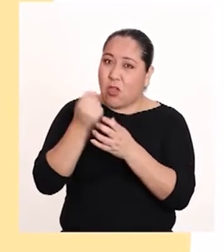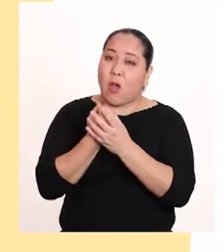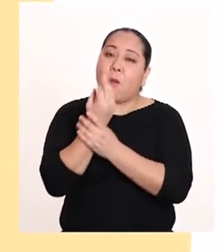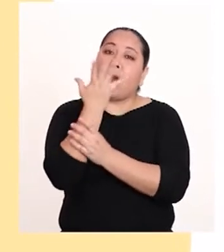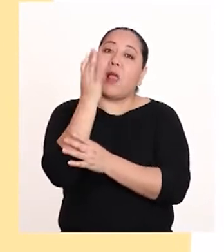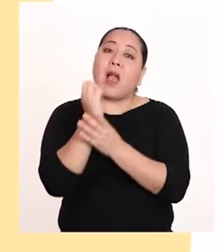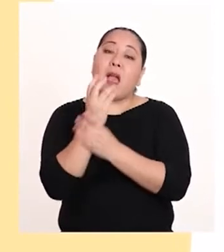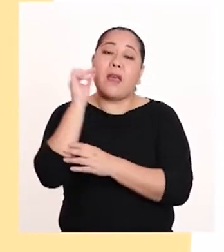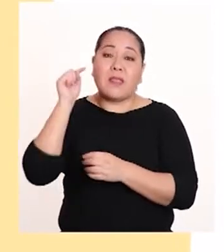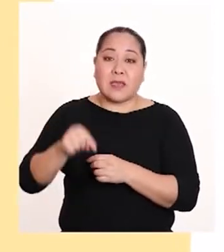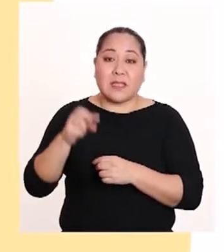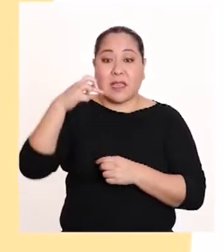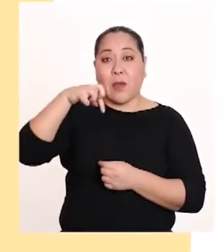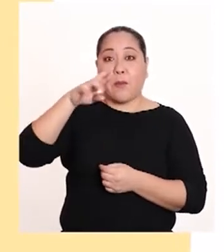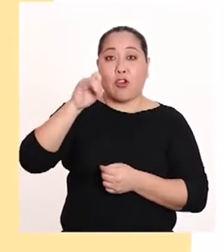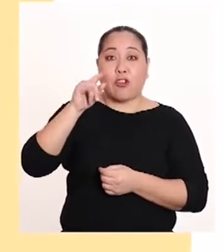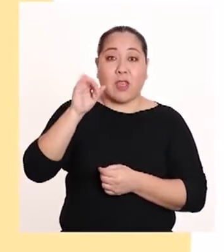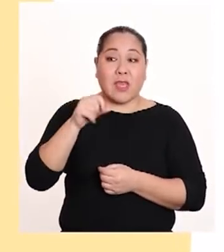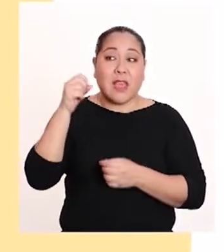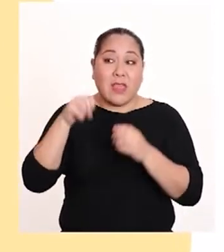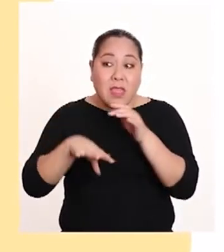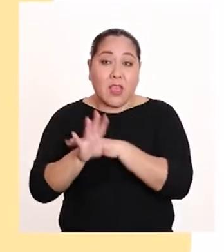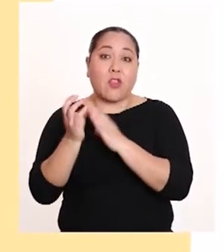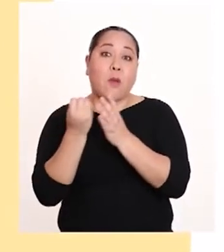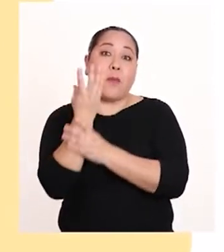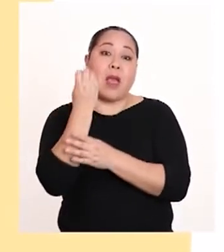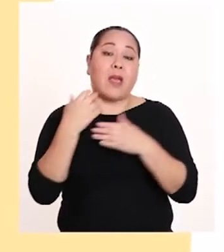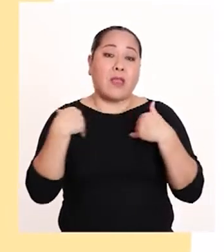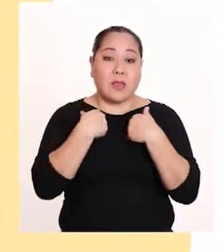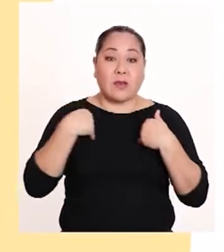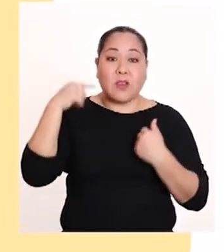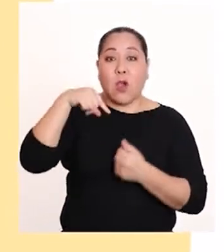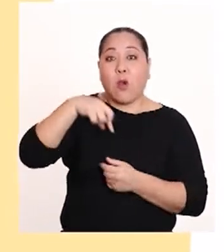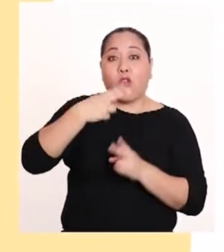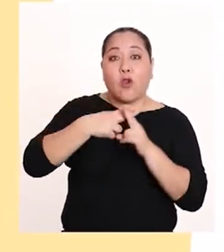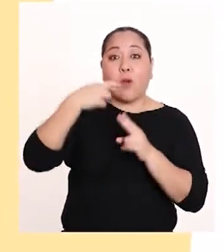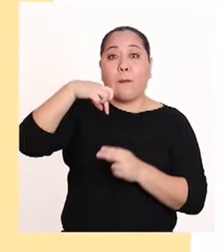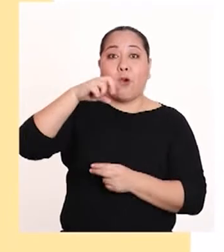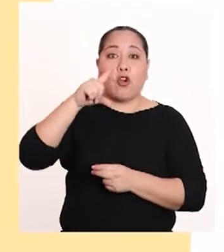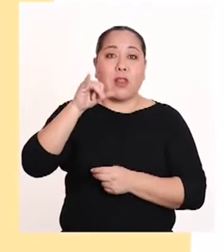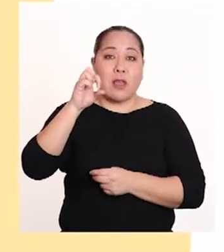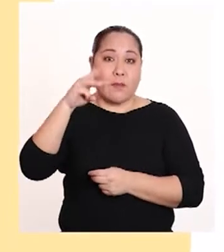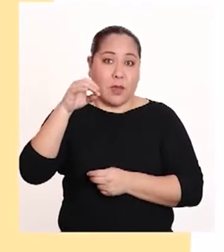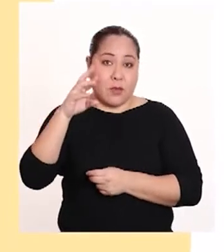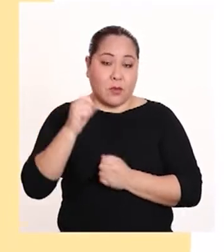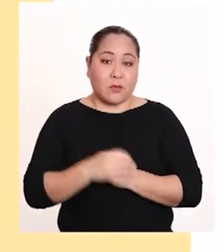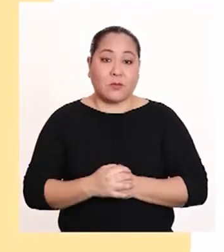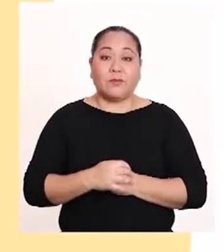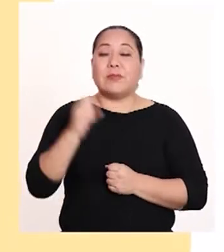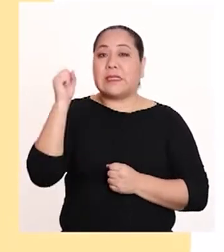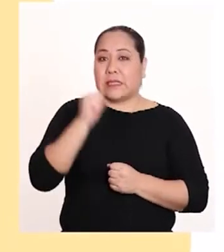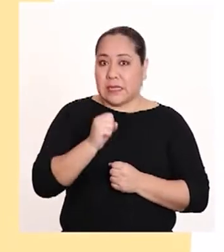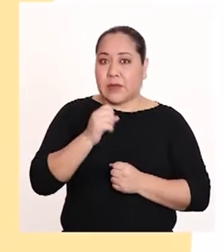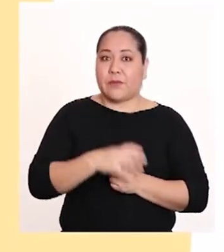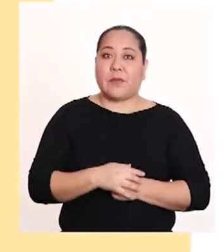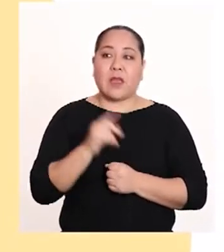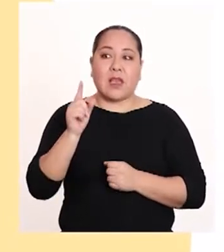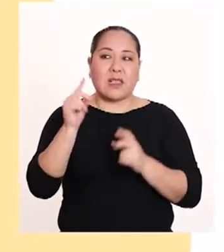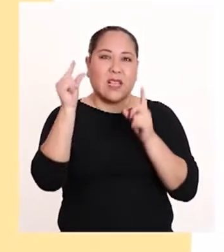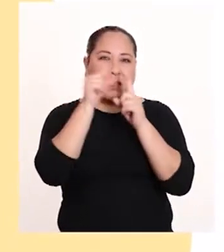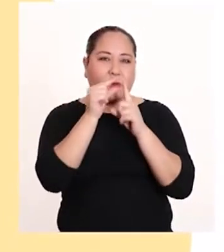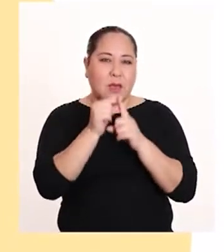como en las proteínas que se encuentran en plantas y animales, son polímeros. Y aunque por lo general